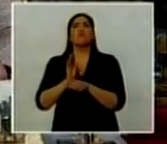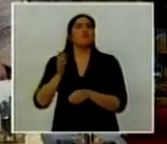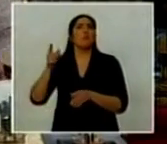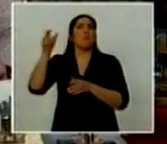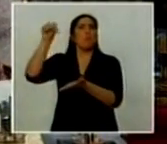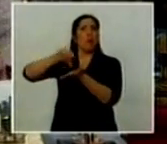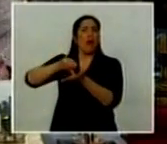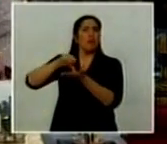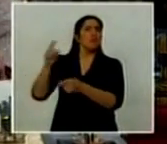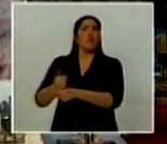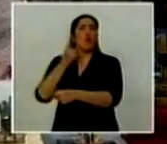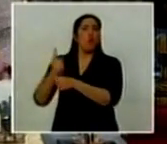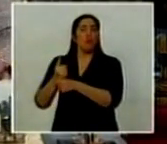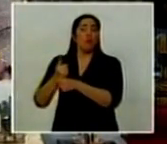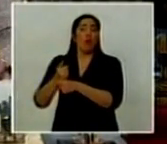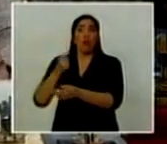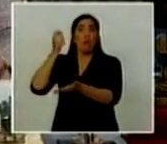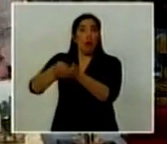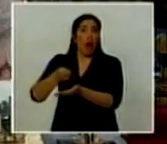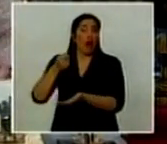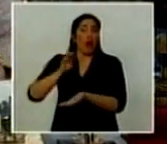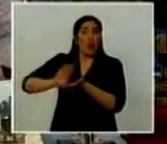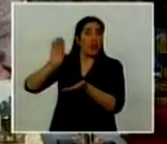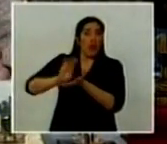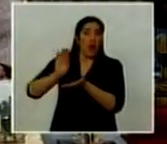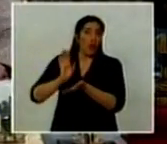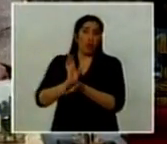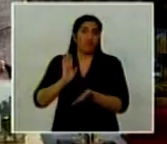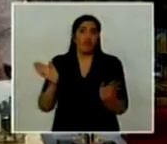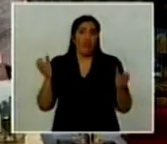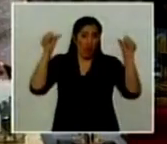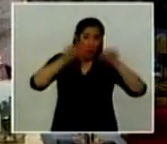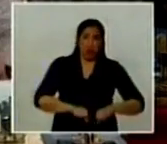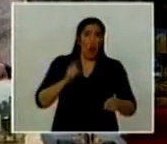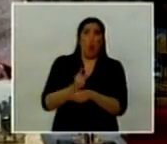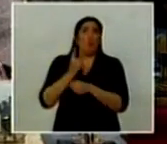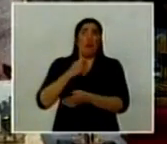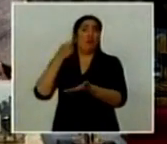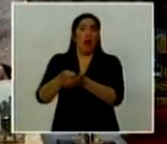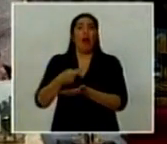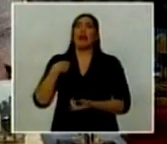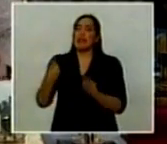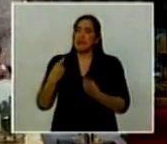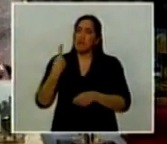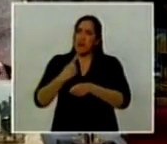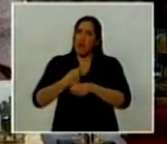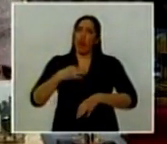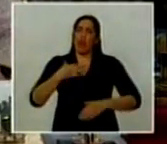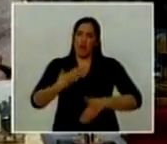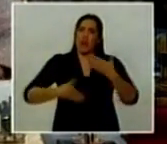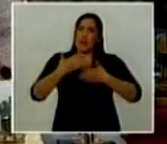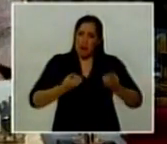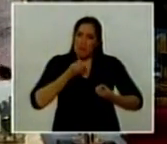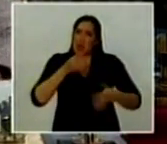deudas, déjennos crecer, déjennos producir para poder pagar y honrar nuestras deudas.